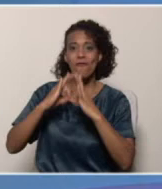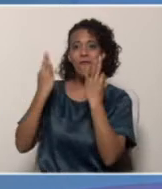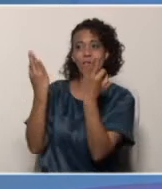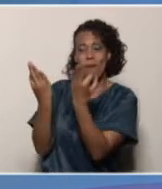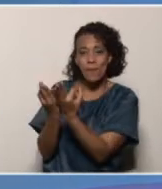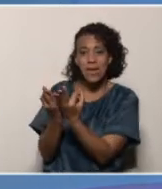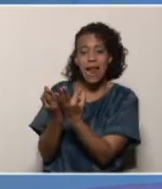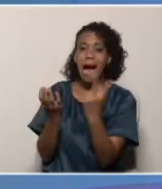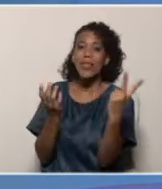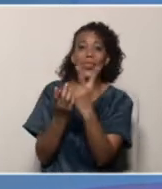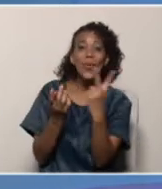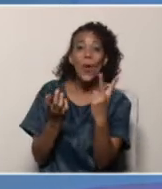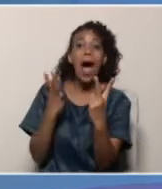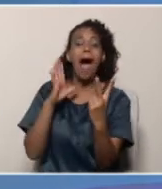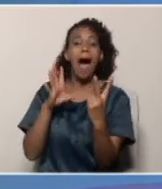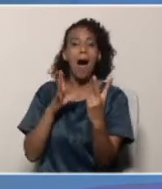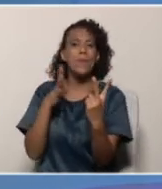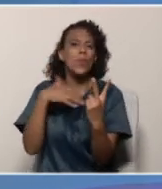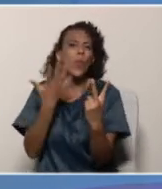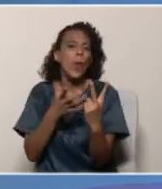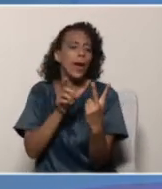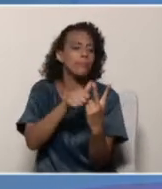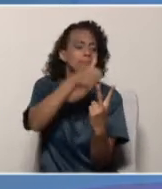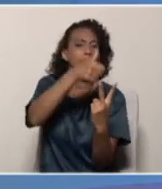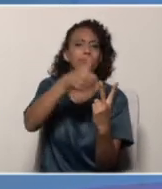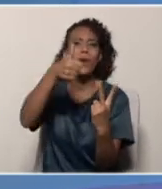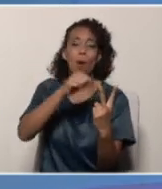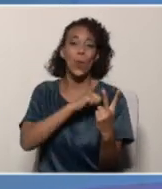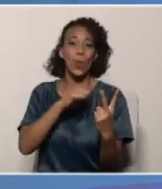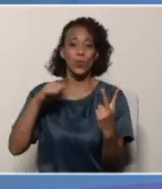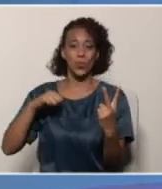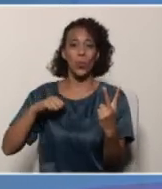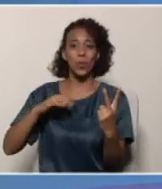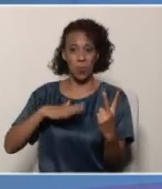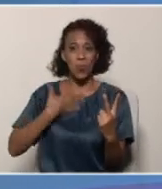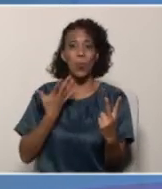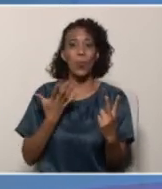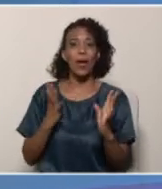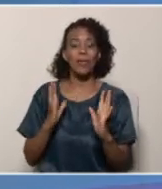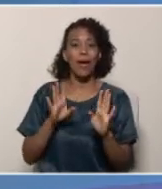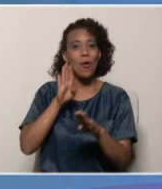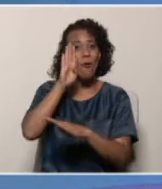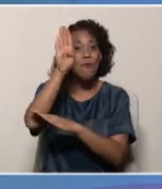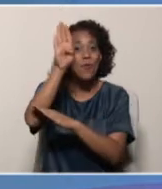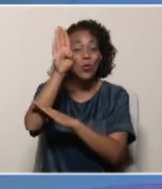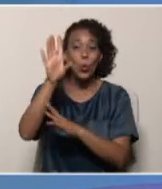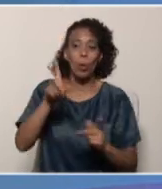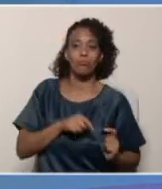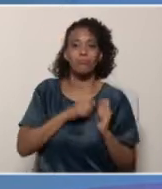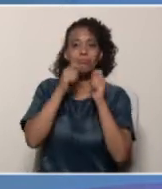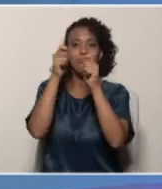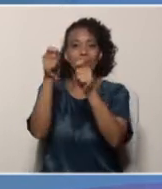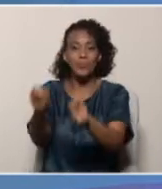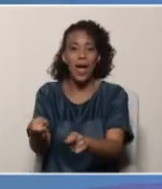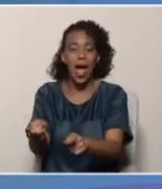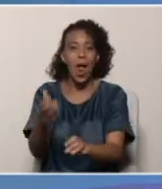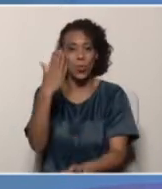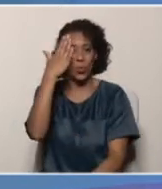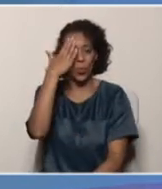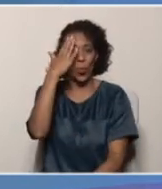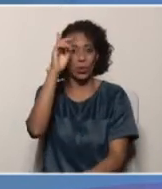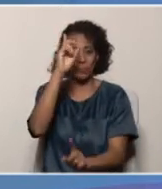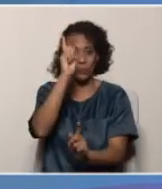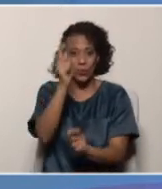es que ese participante pueda ser autónomo, independiente y pueda aportar desde lo